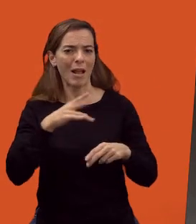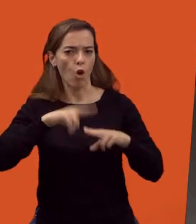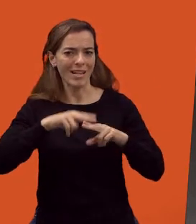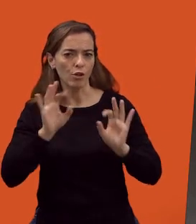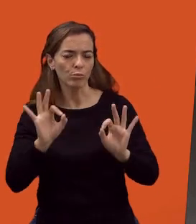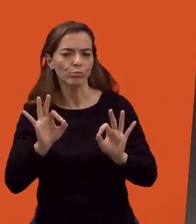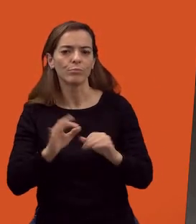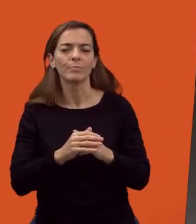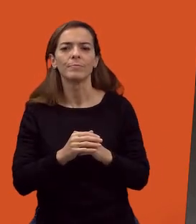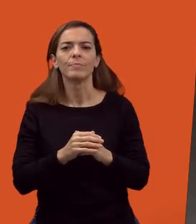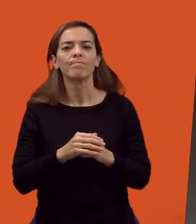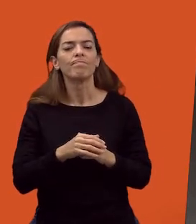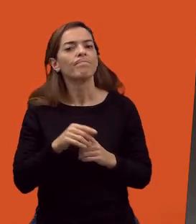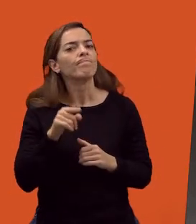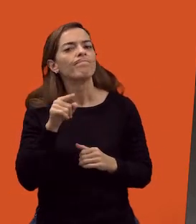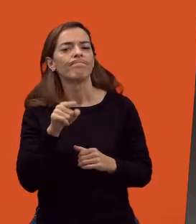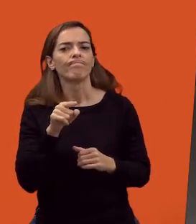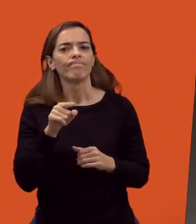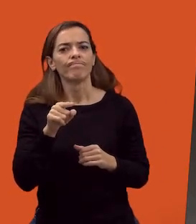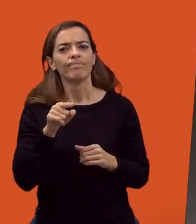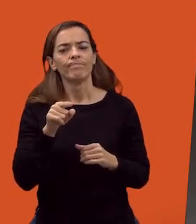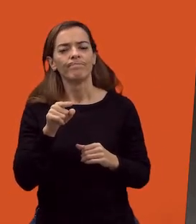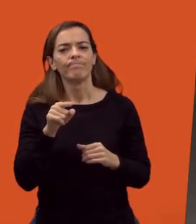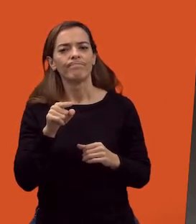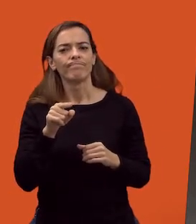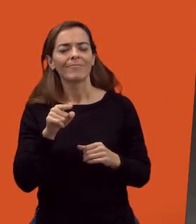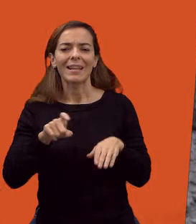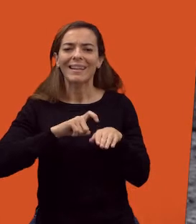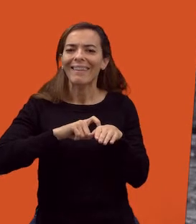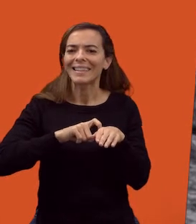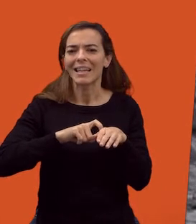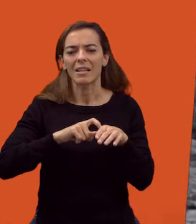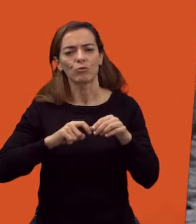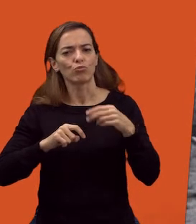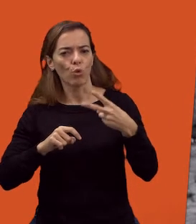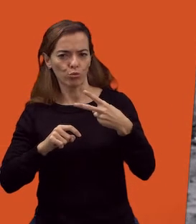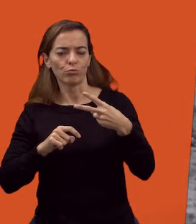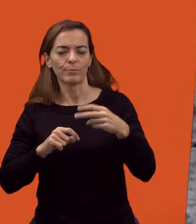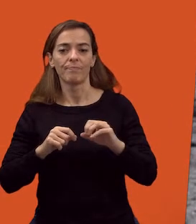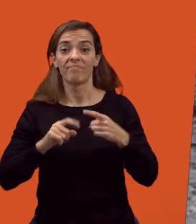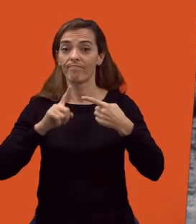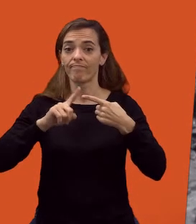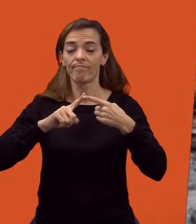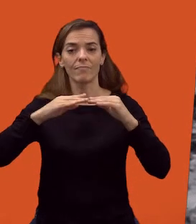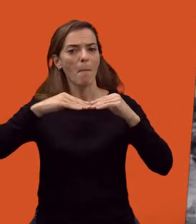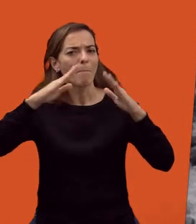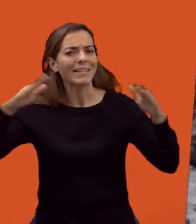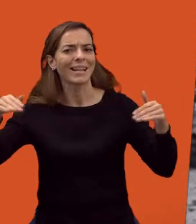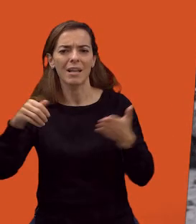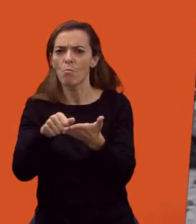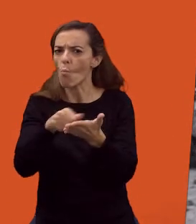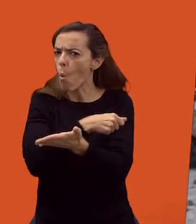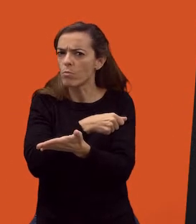dos características. Una es un paisaje totalmente vacío,